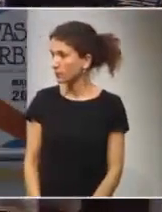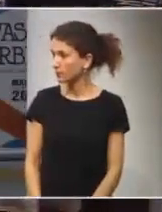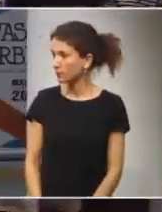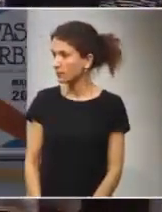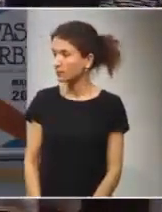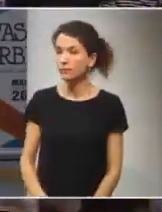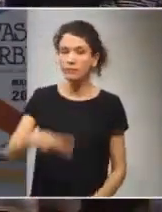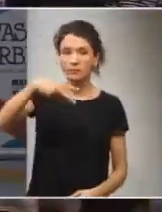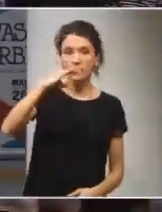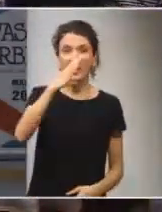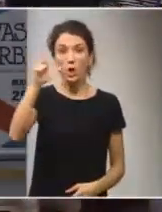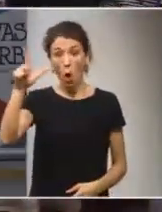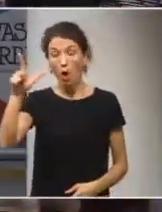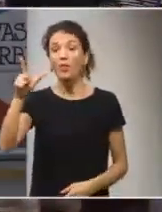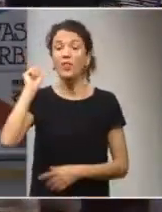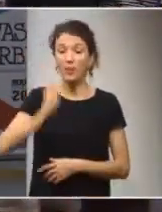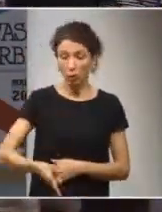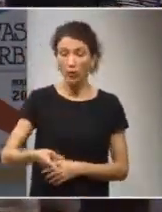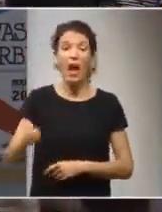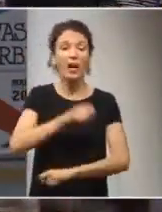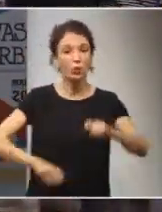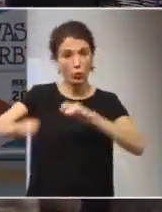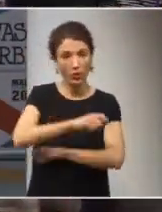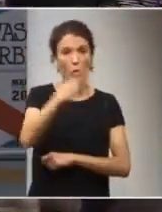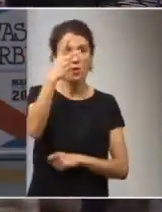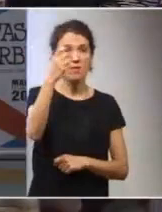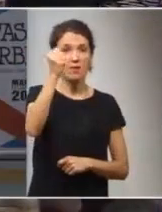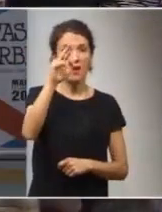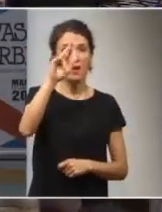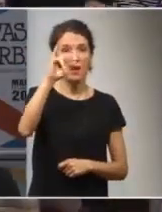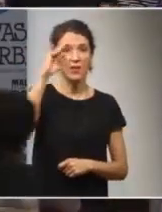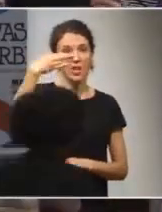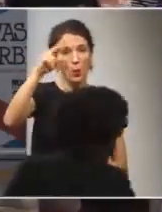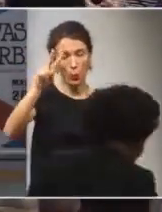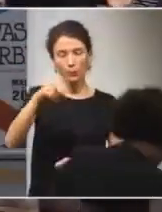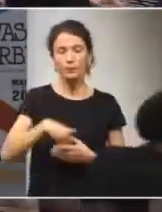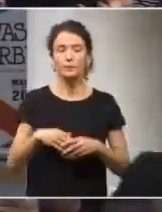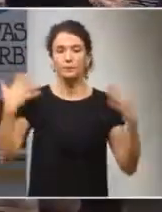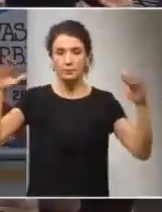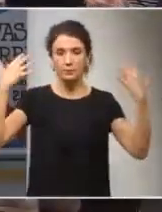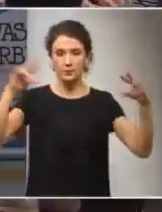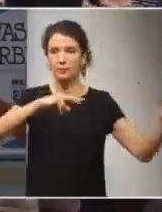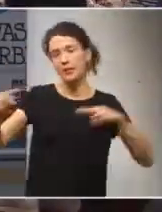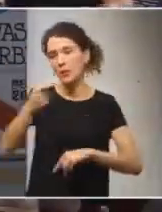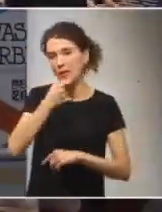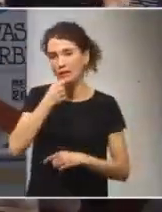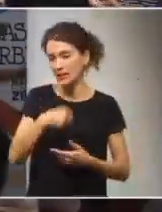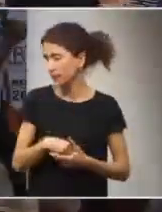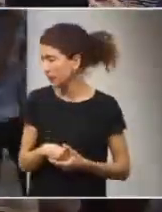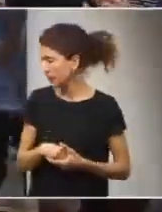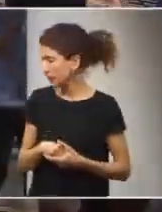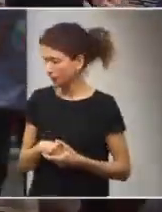Nicole Dongala, directora de la Asociación Caribú. Nicole Dongala, director of the Caribou